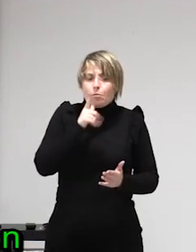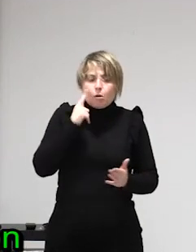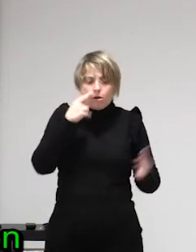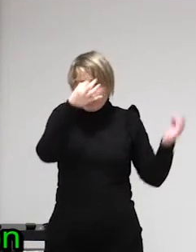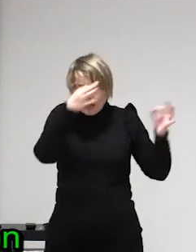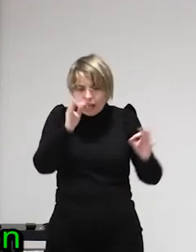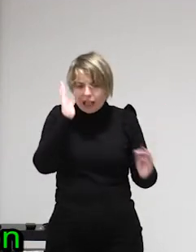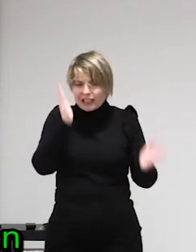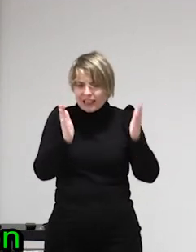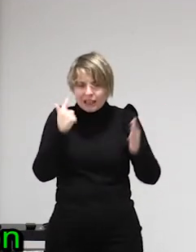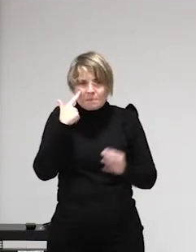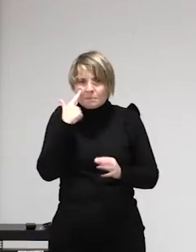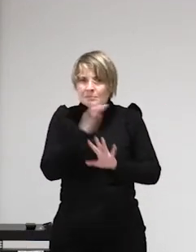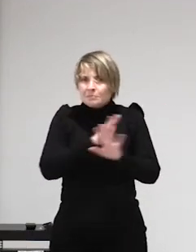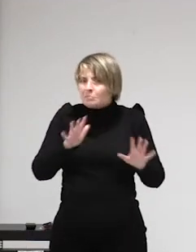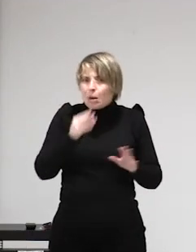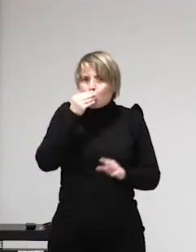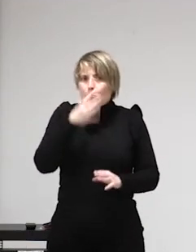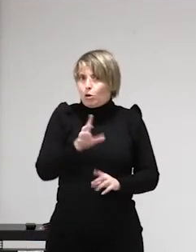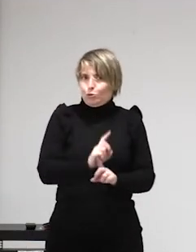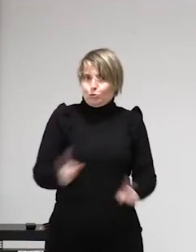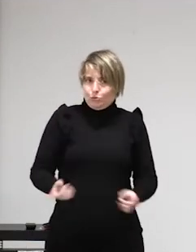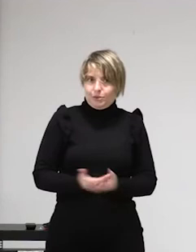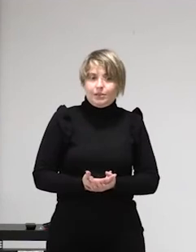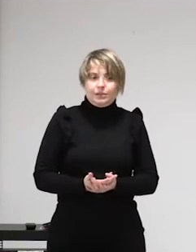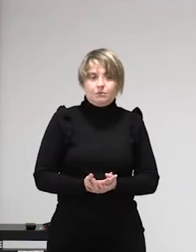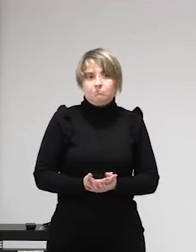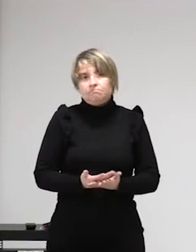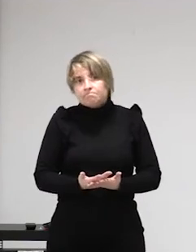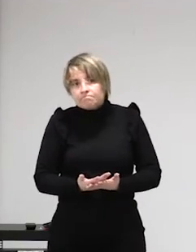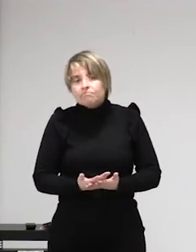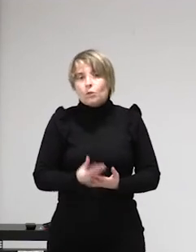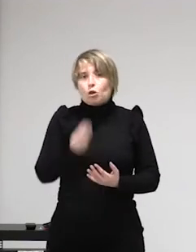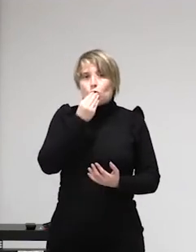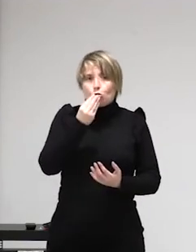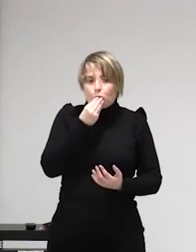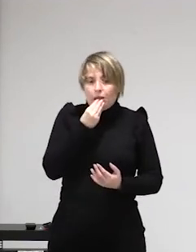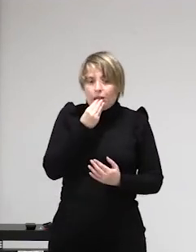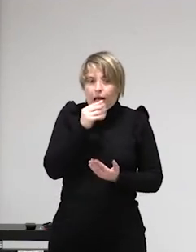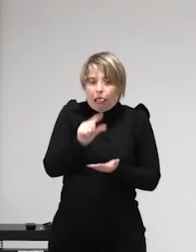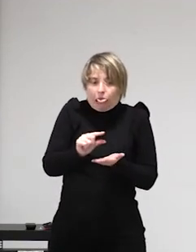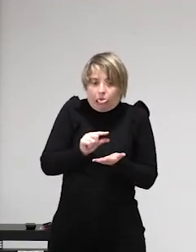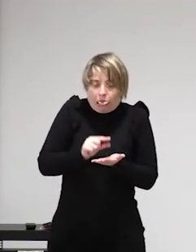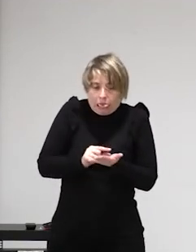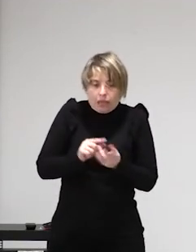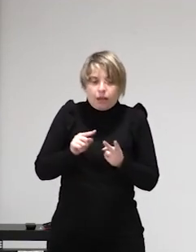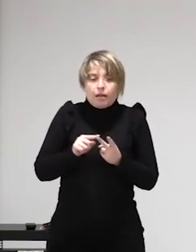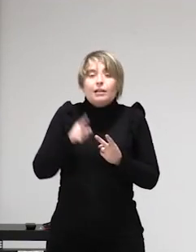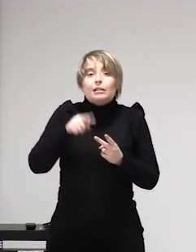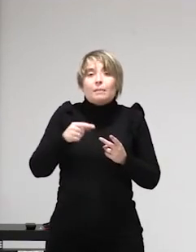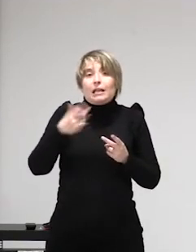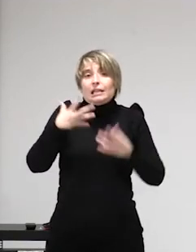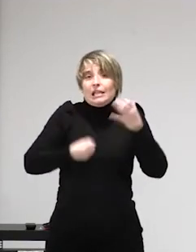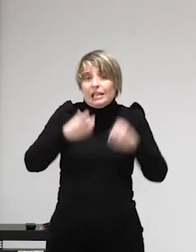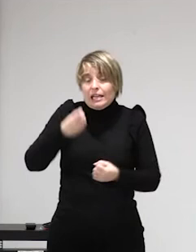través de la revictimización están haciendo también un juego psicológico que a lo mejor no es